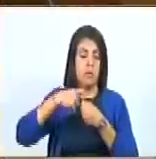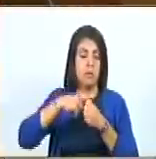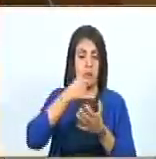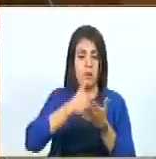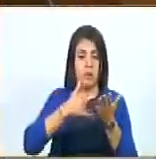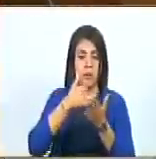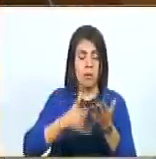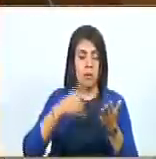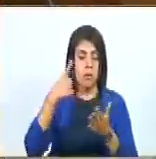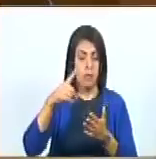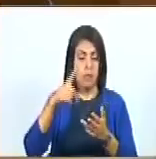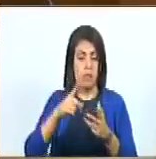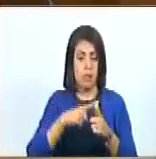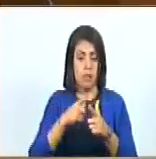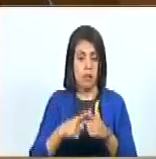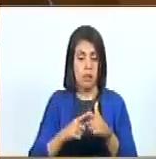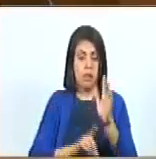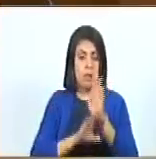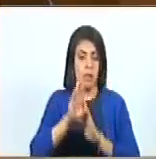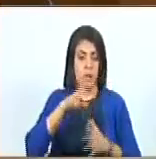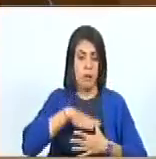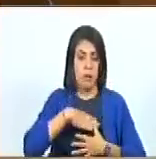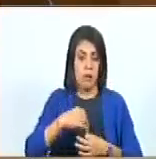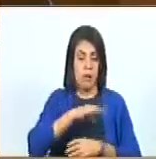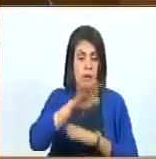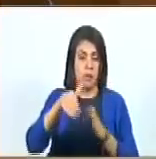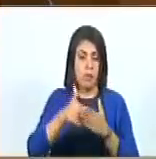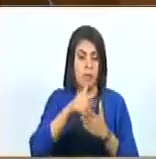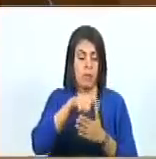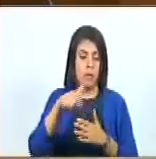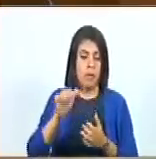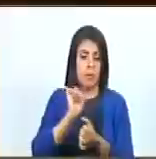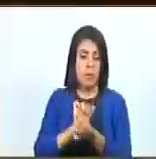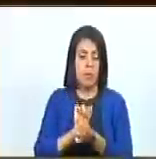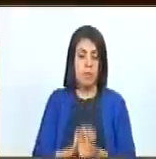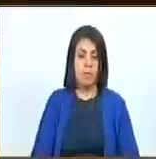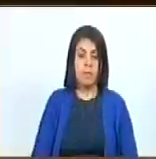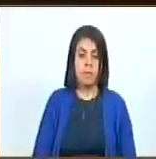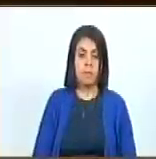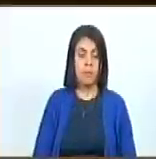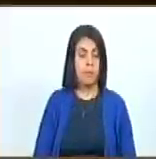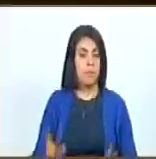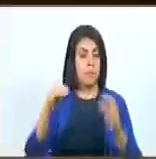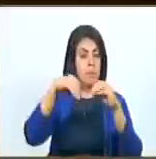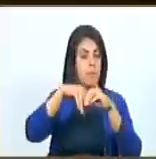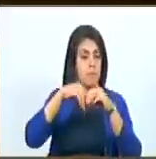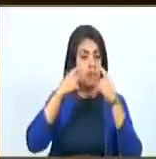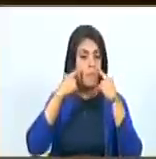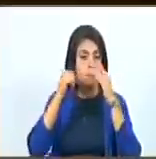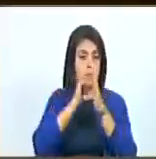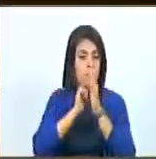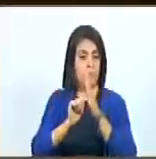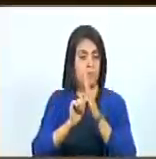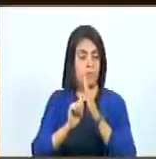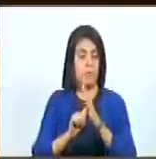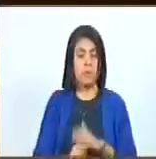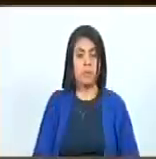sobre derechos o intereses colectivos. Esto, señor presidente. En consideración, el artículo.